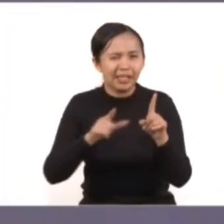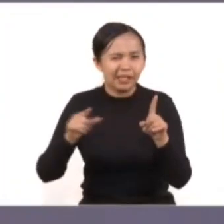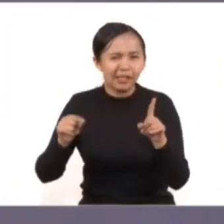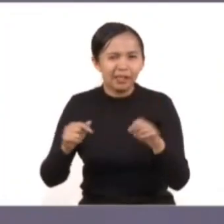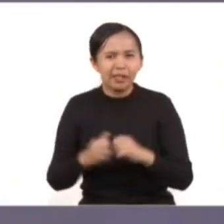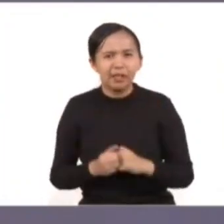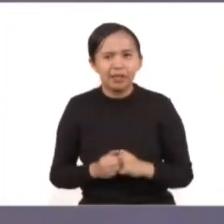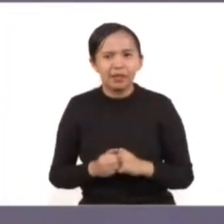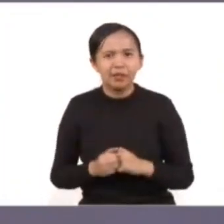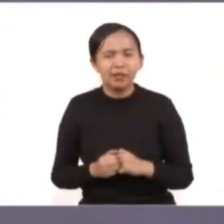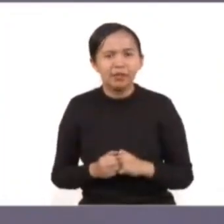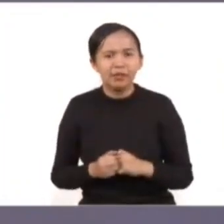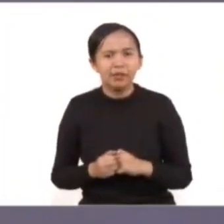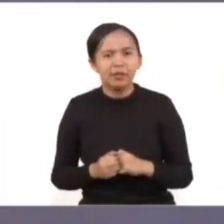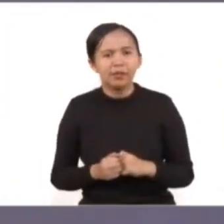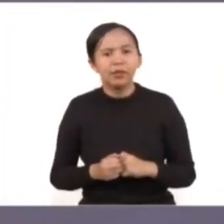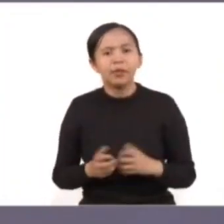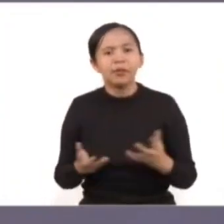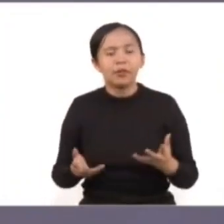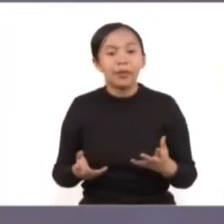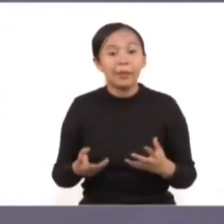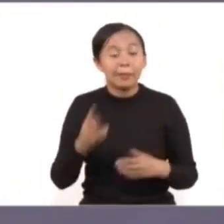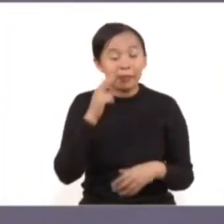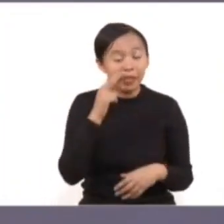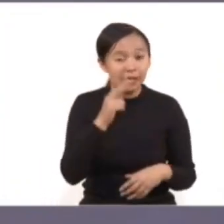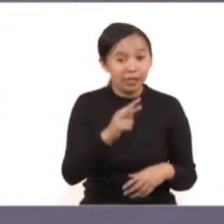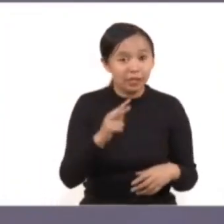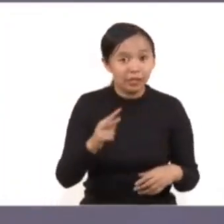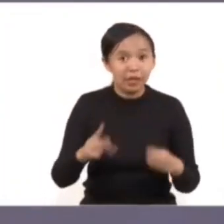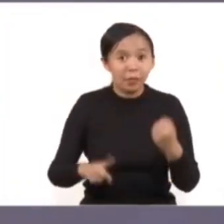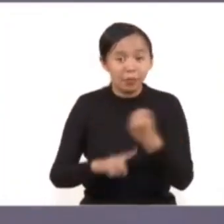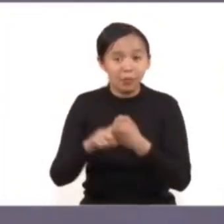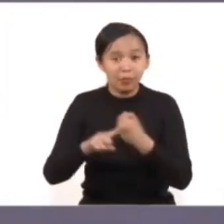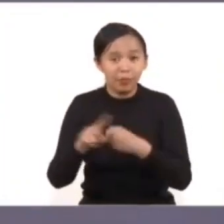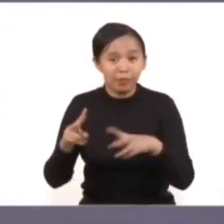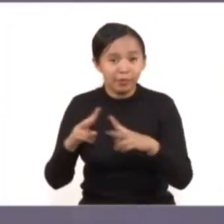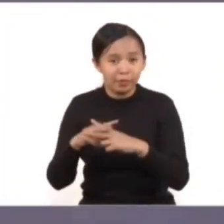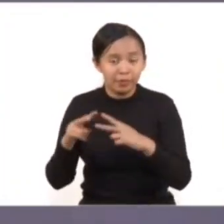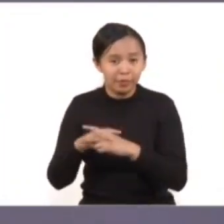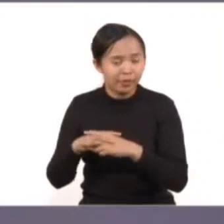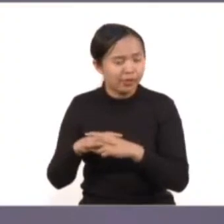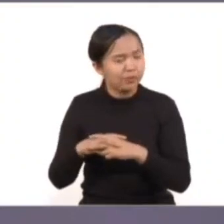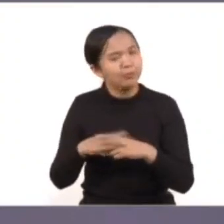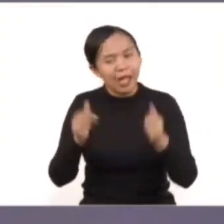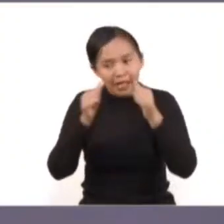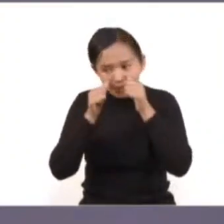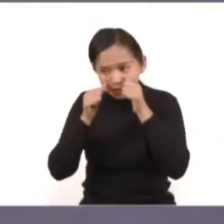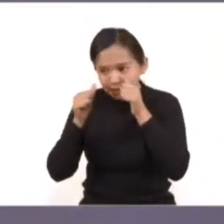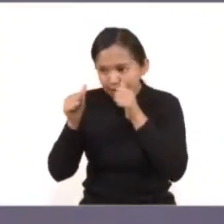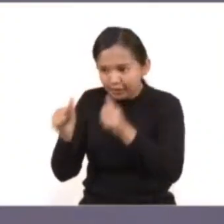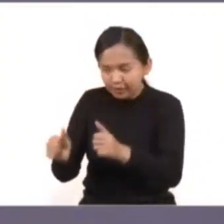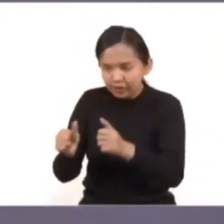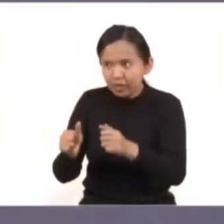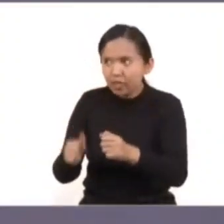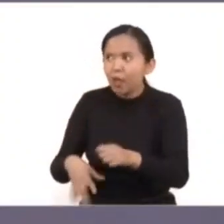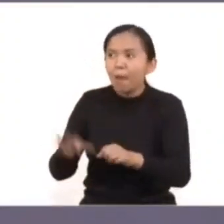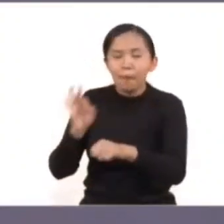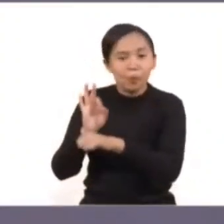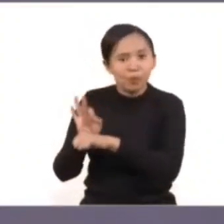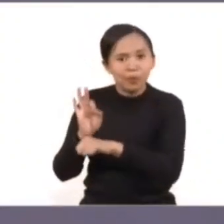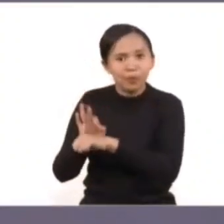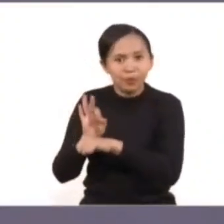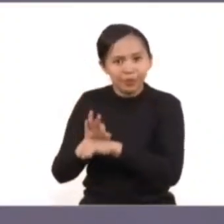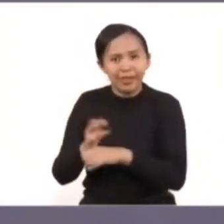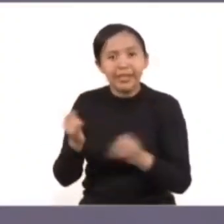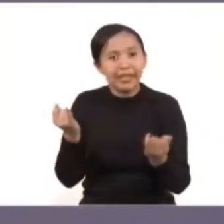proteger a las mujeres de los actos de violencia en su agravio para atender, sancionar, prevenir y